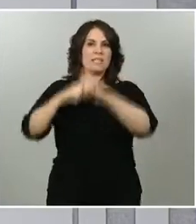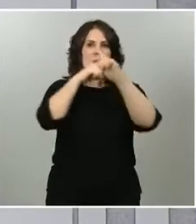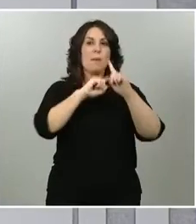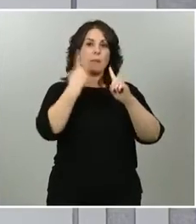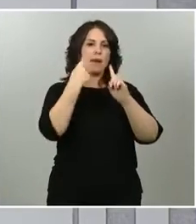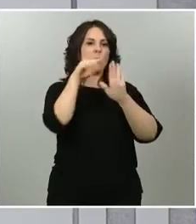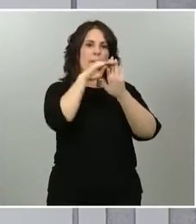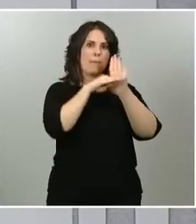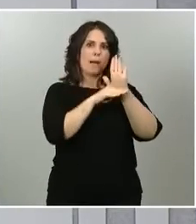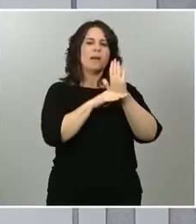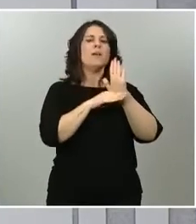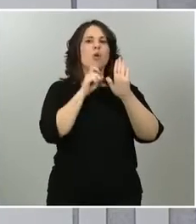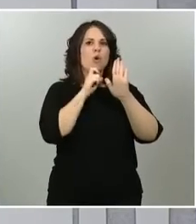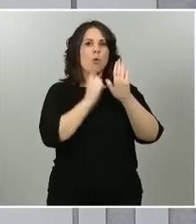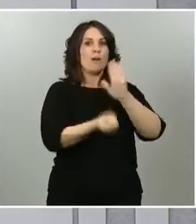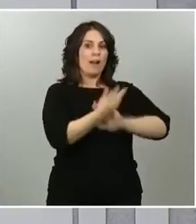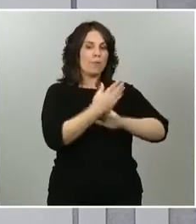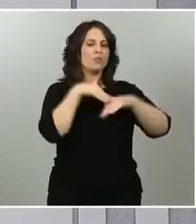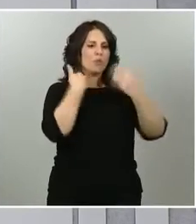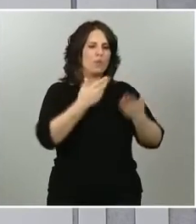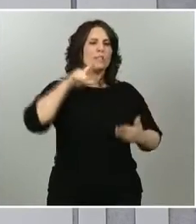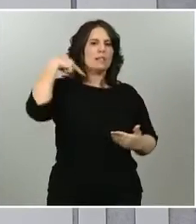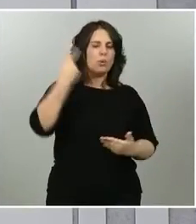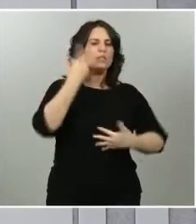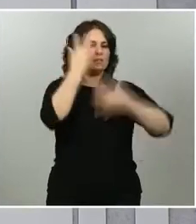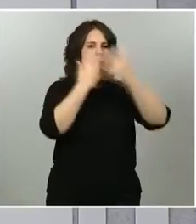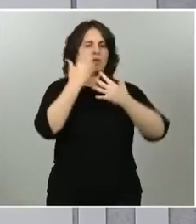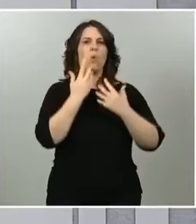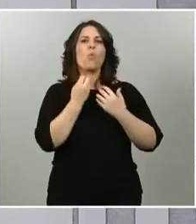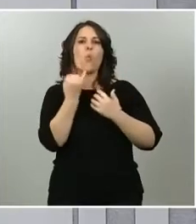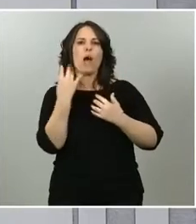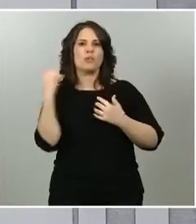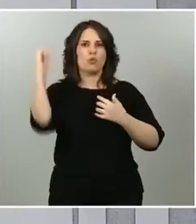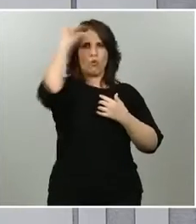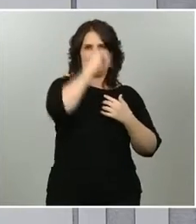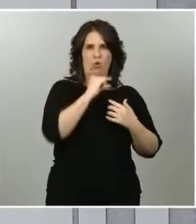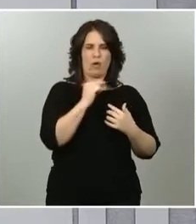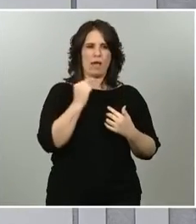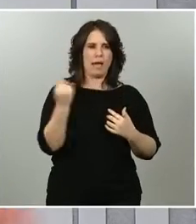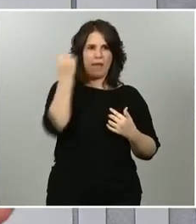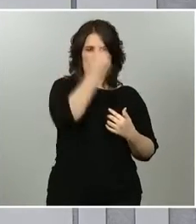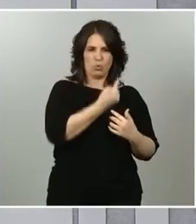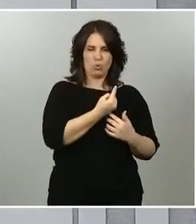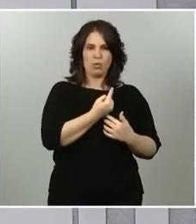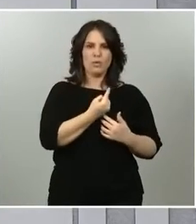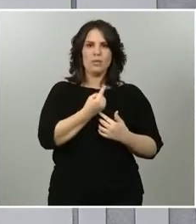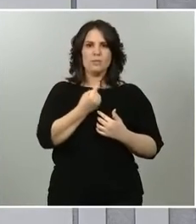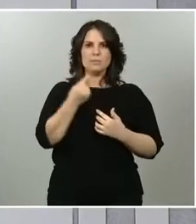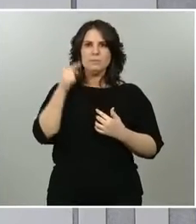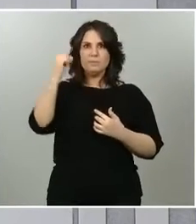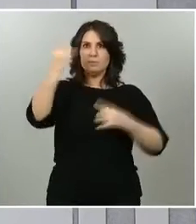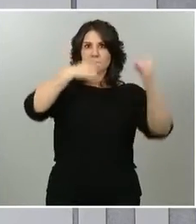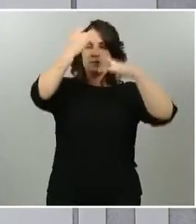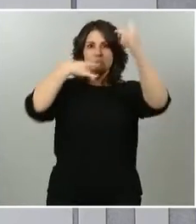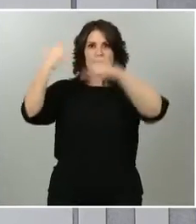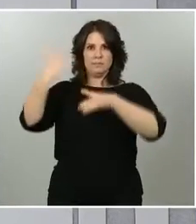estamos recibiendo, por supuesto, con receptividad todas las comunicaciones que las comunidades autónomas, bien en la conferencia